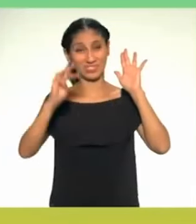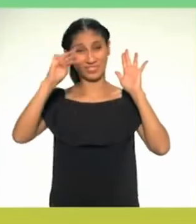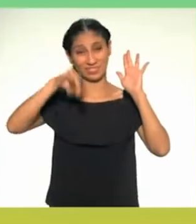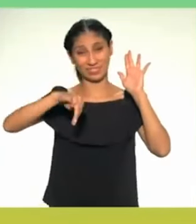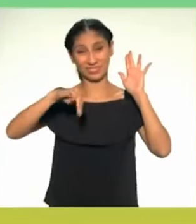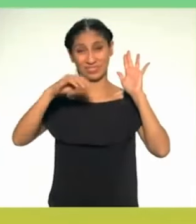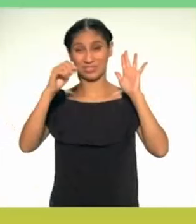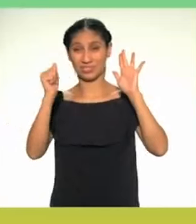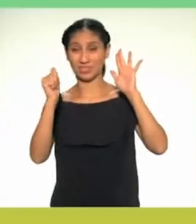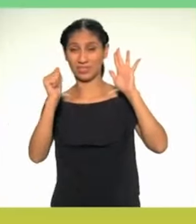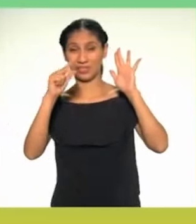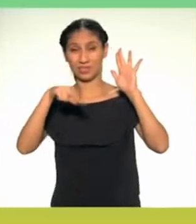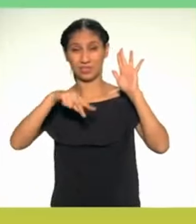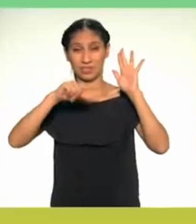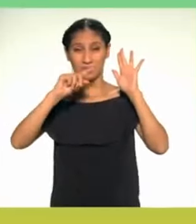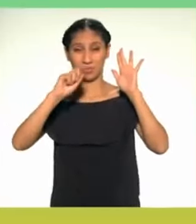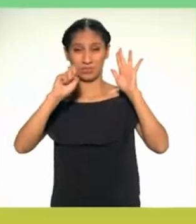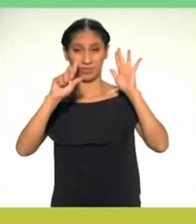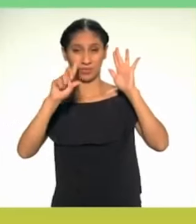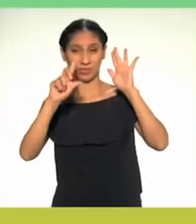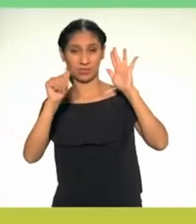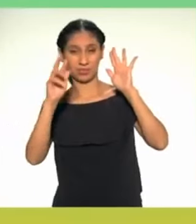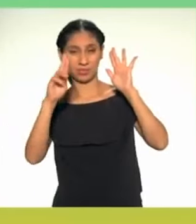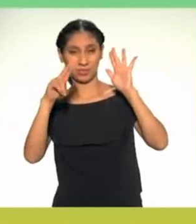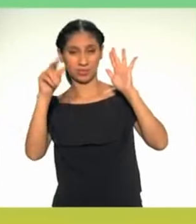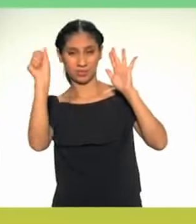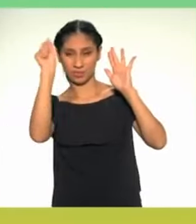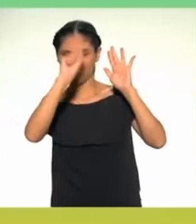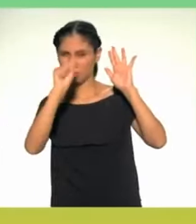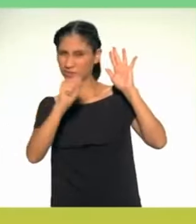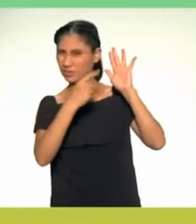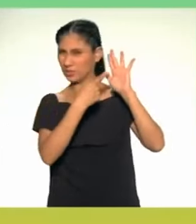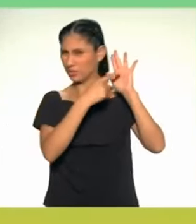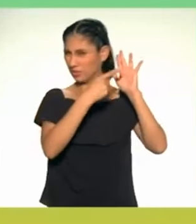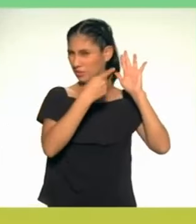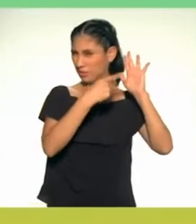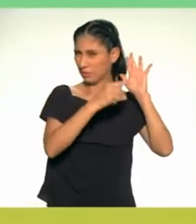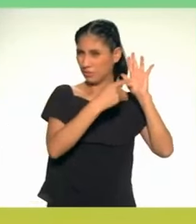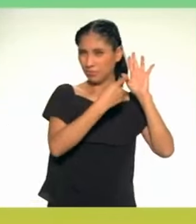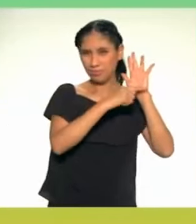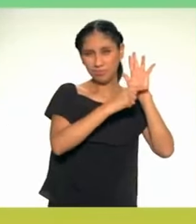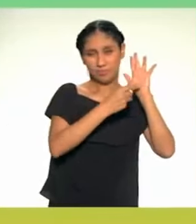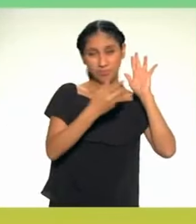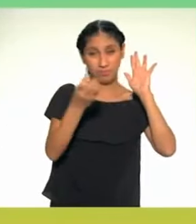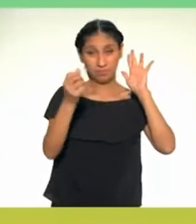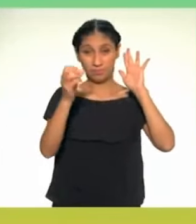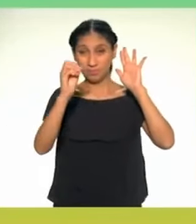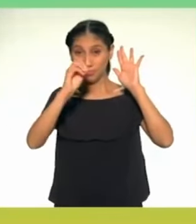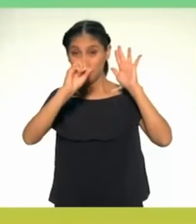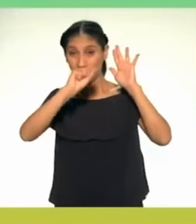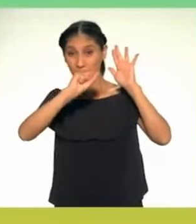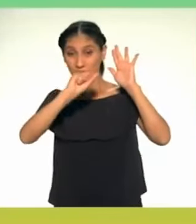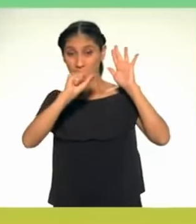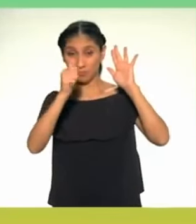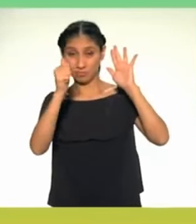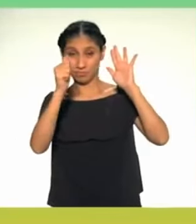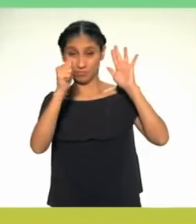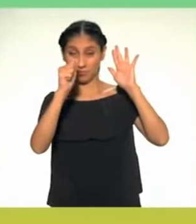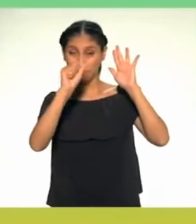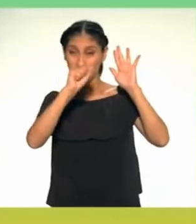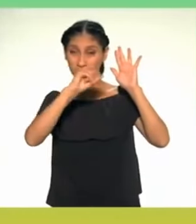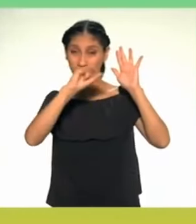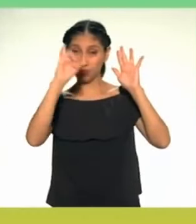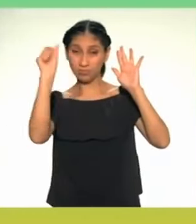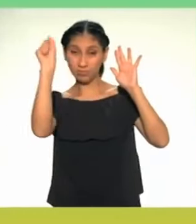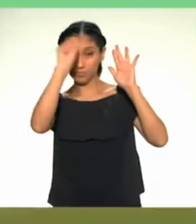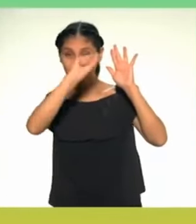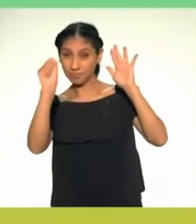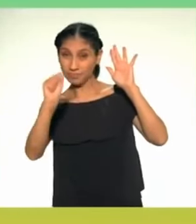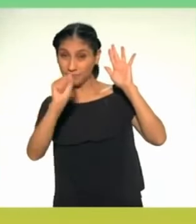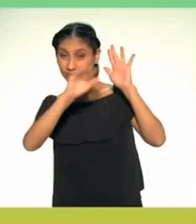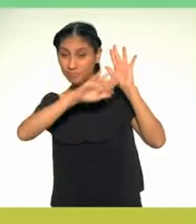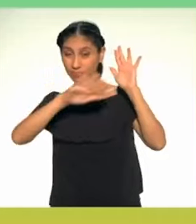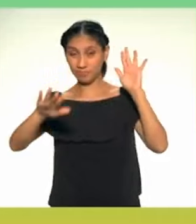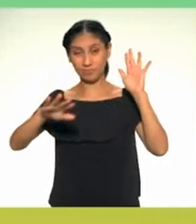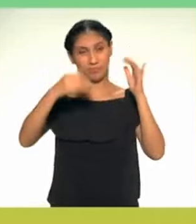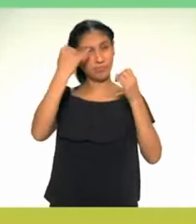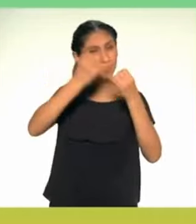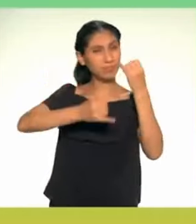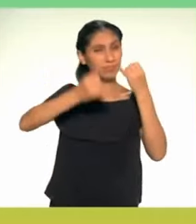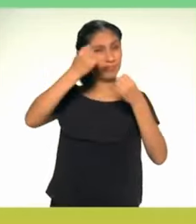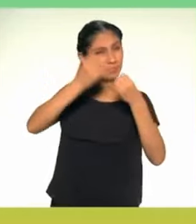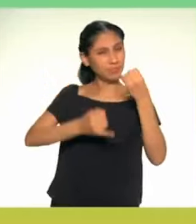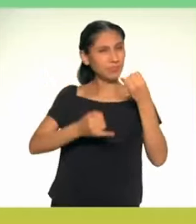lagunas, estuarios, albuferas, deltas, oasis y pantanos de las costas. Por último,